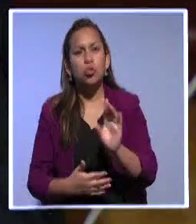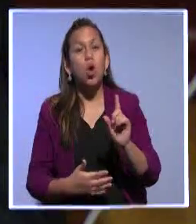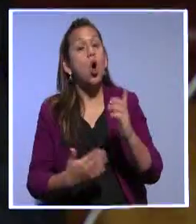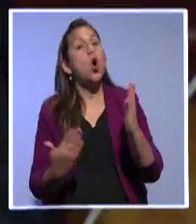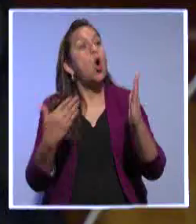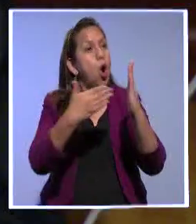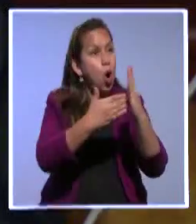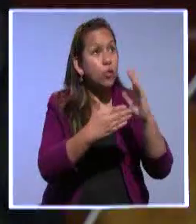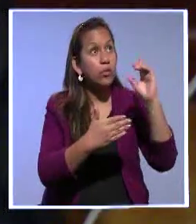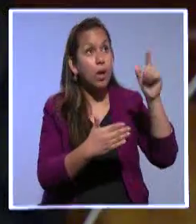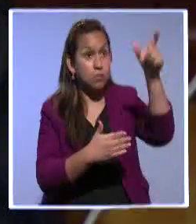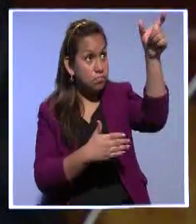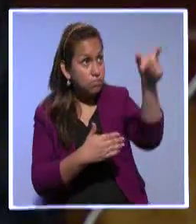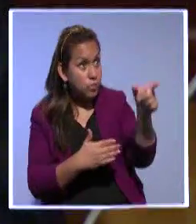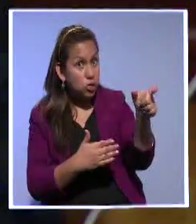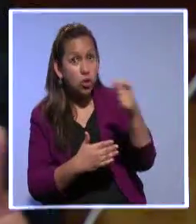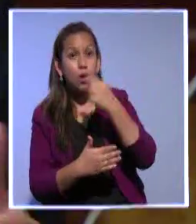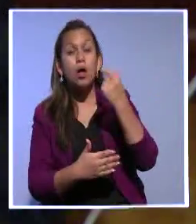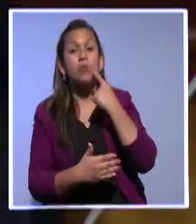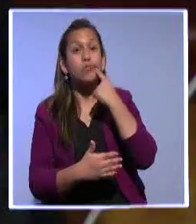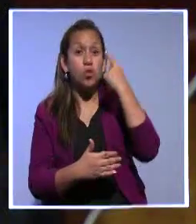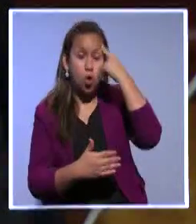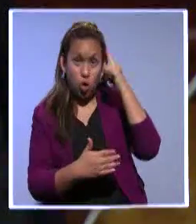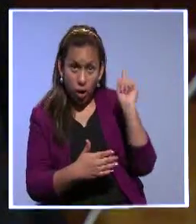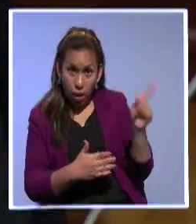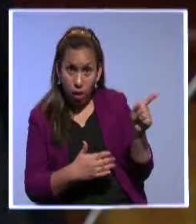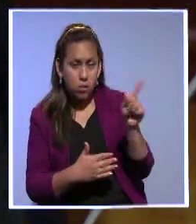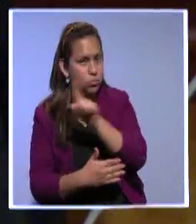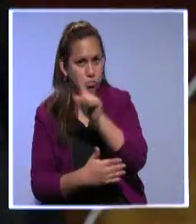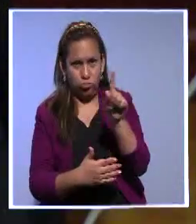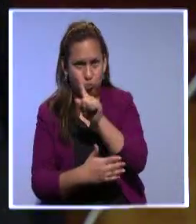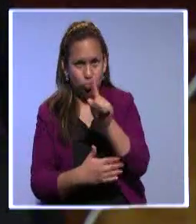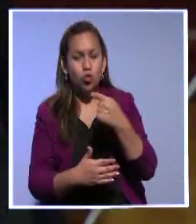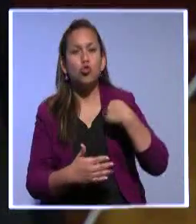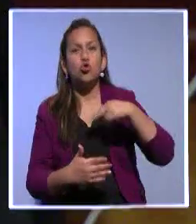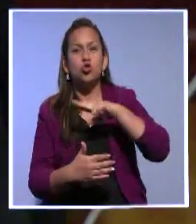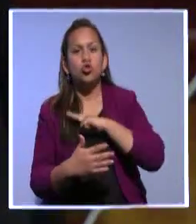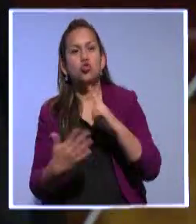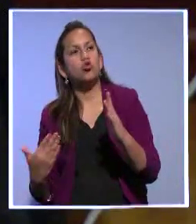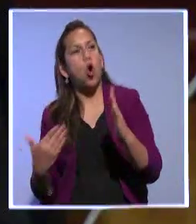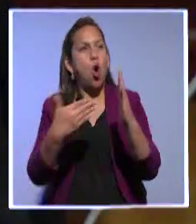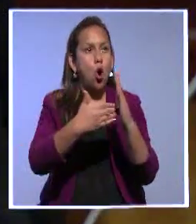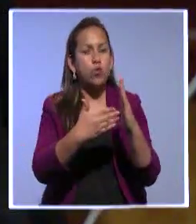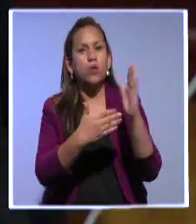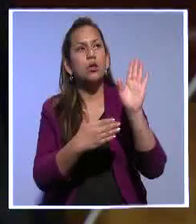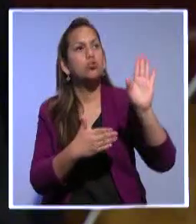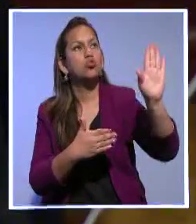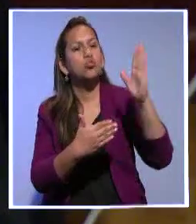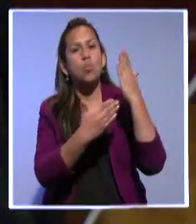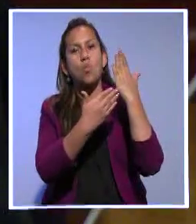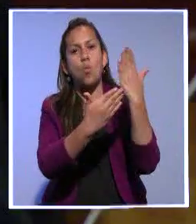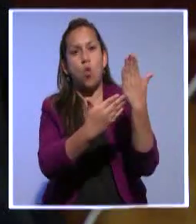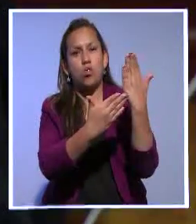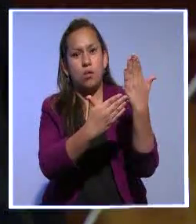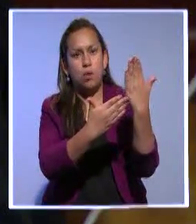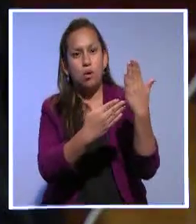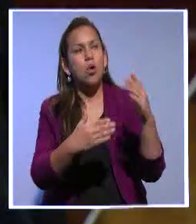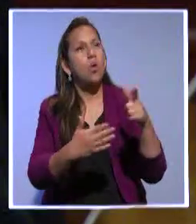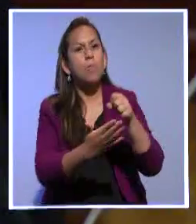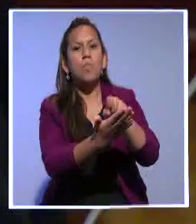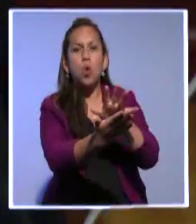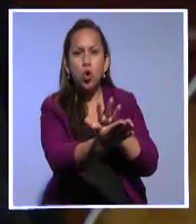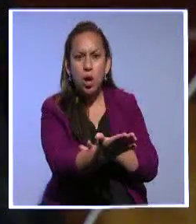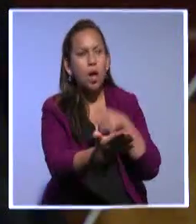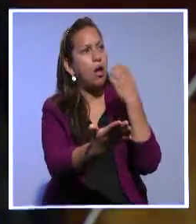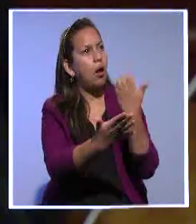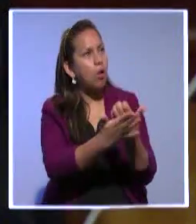ha inmerso a la enorme población ecuatoriana en una grave crisis económica que le va a tomar muchos